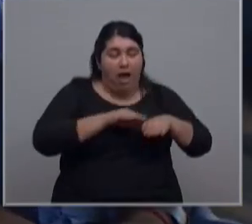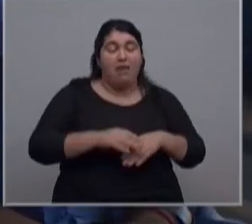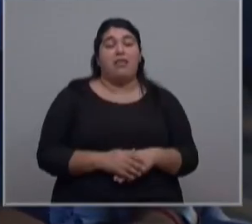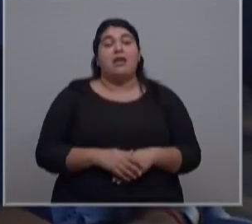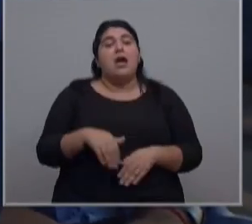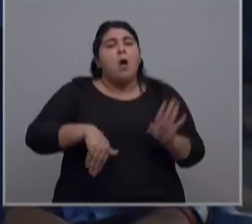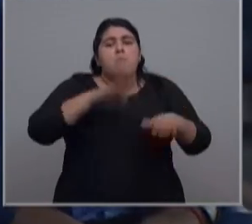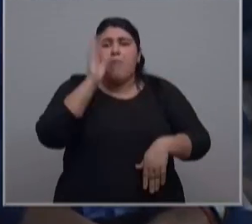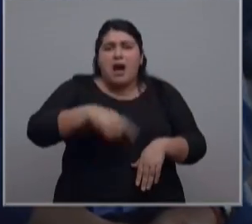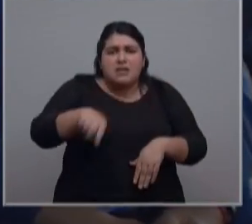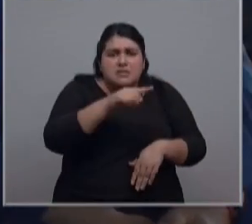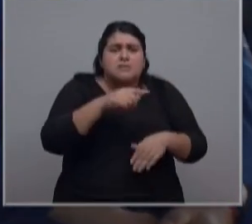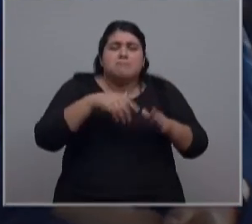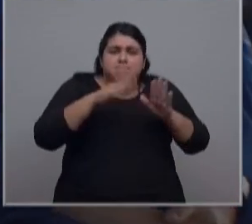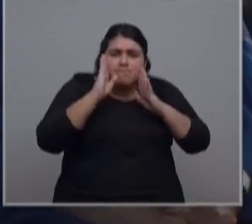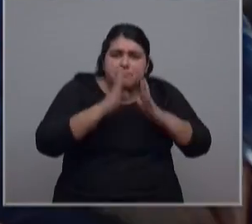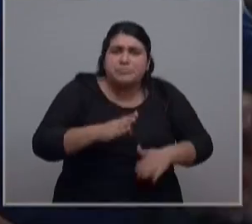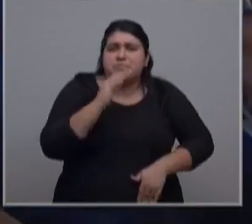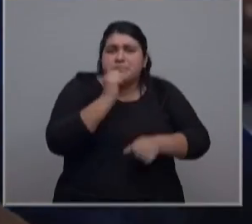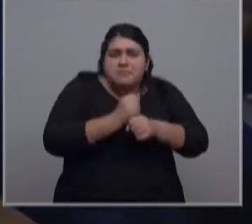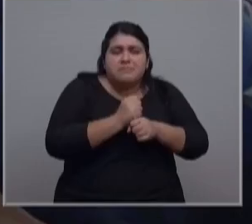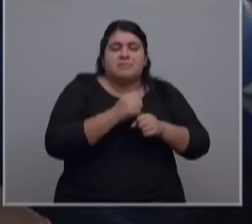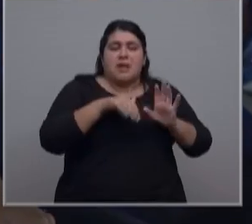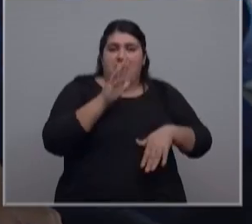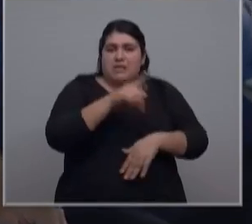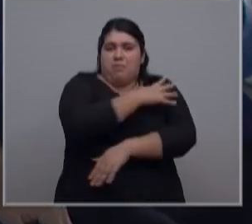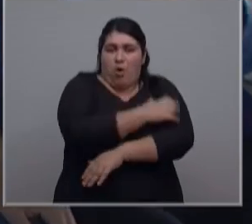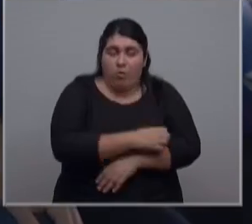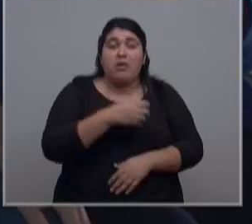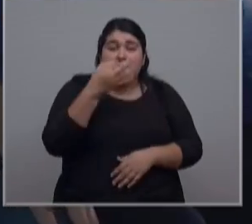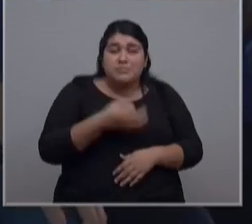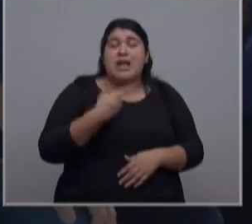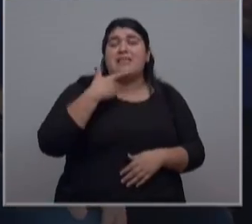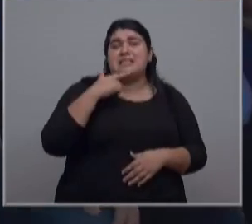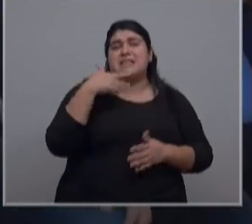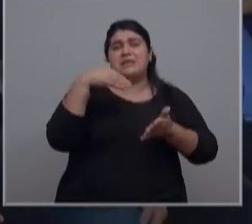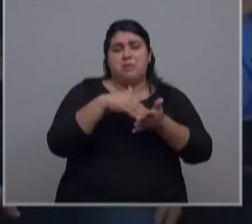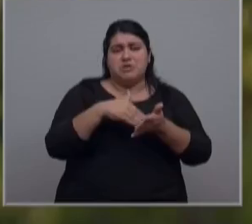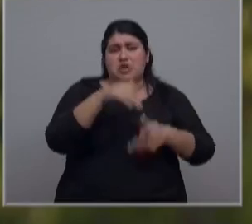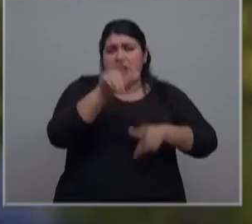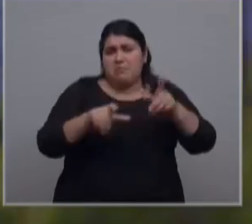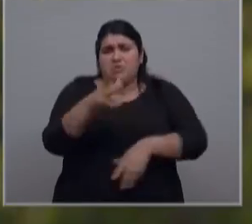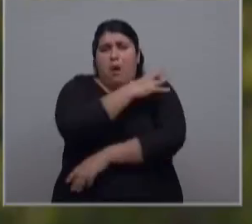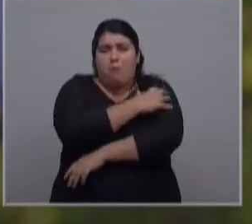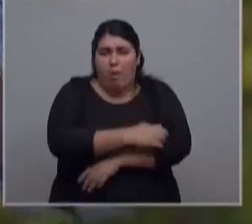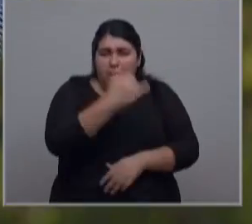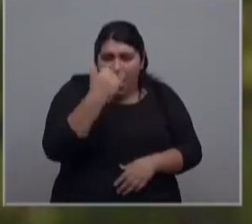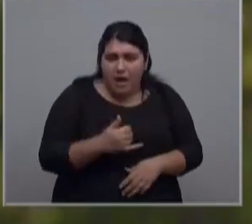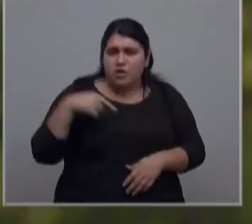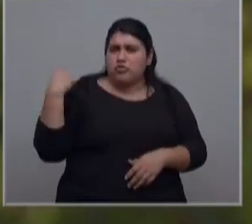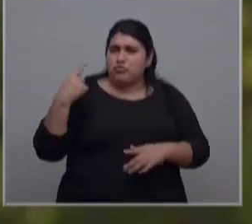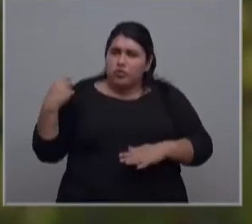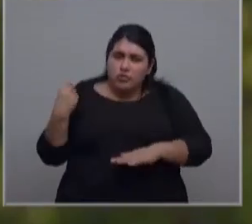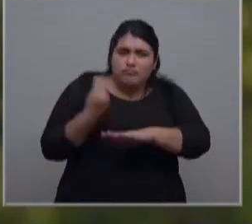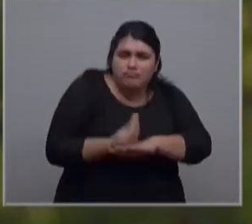que más tienen, con mucho respeto, entiendan que hay 17 millones de pobres y que vinimos a